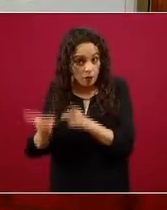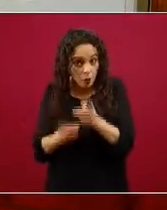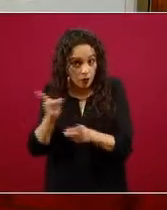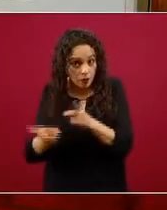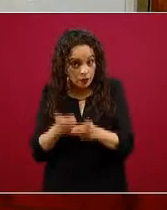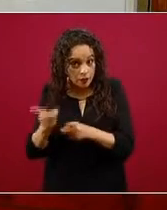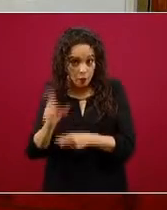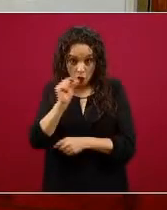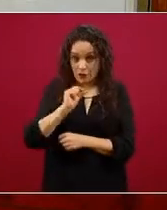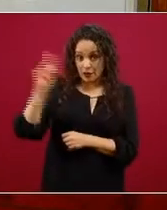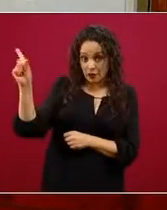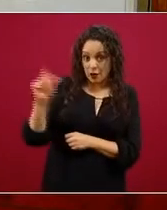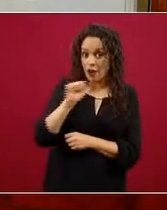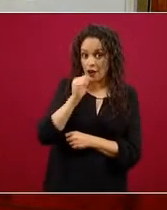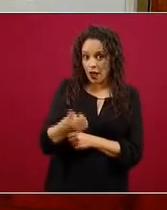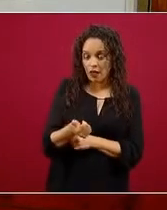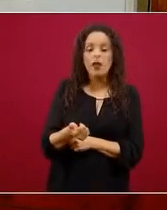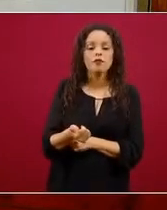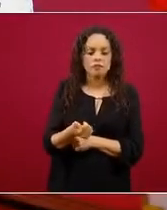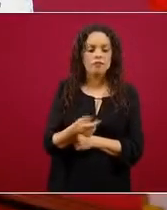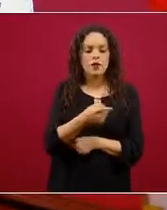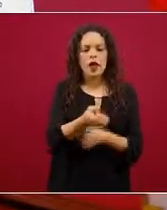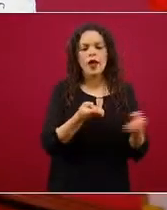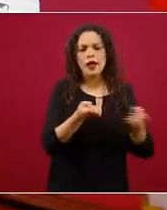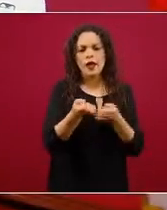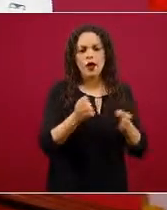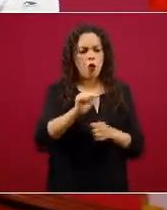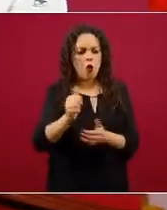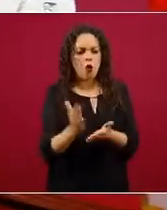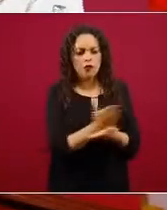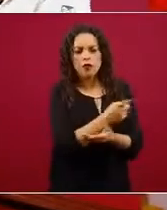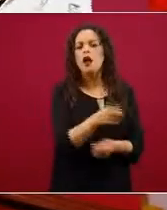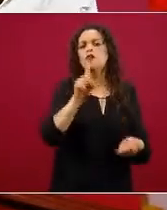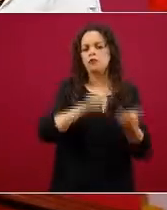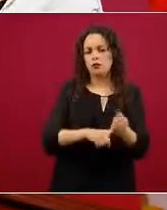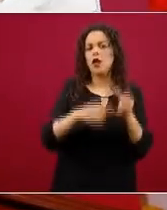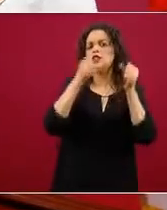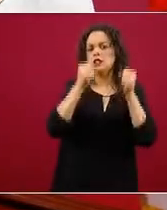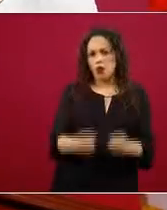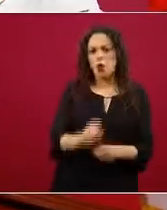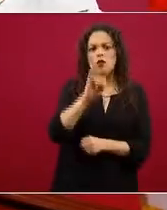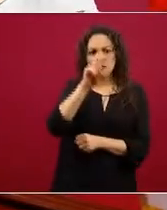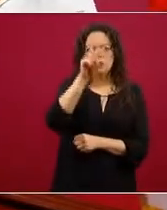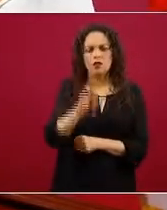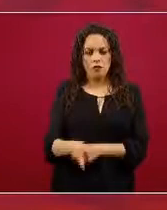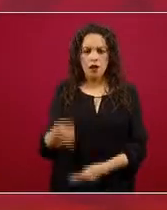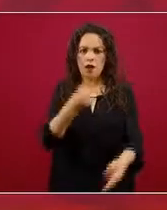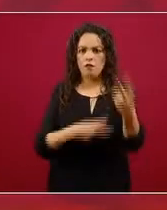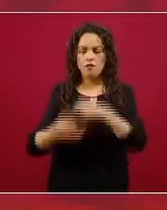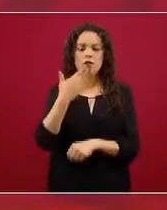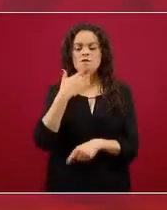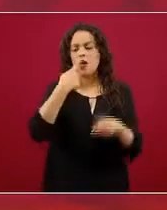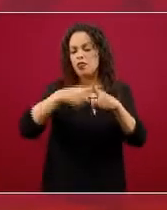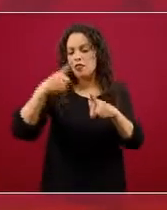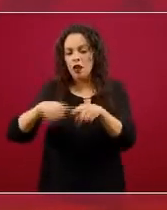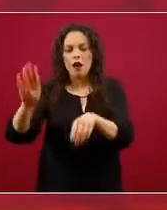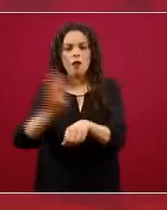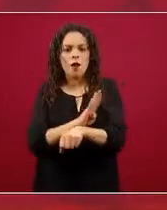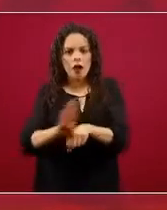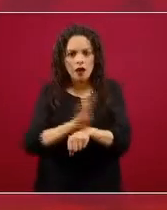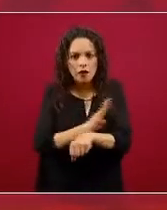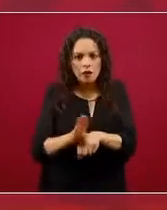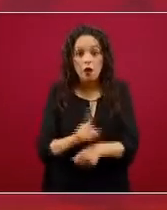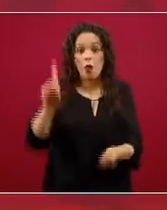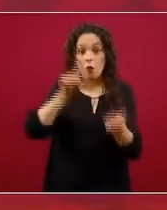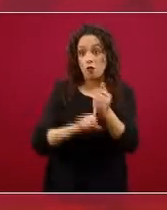los deportes profesionales son ejercicios seguros. Son benéficos en todos los aspectos, efectivamente reducen